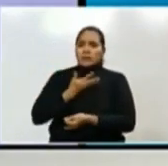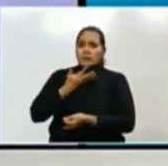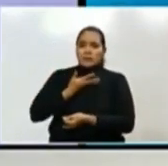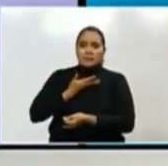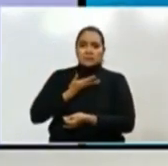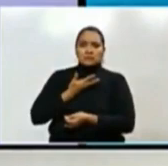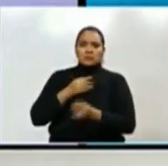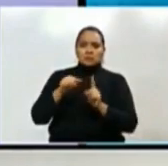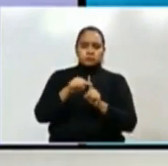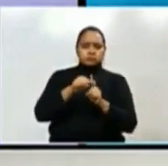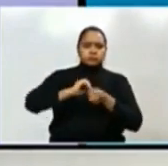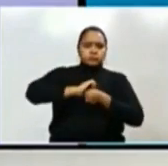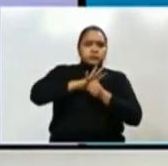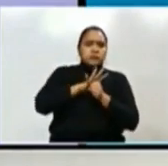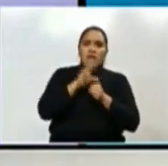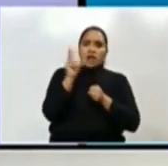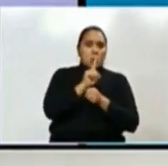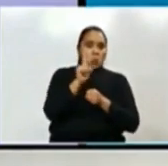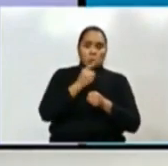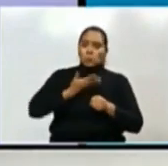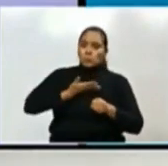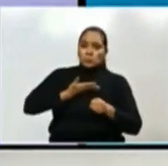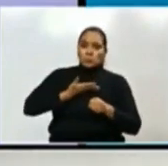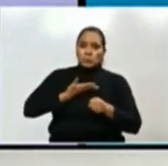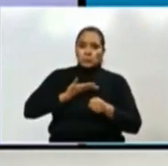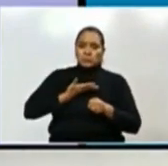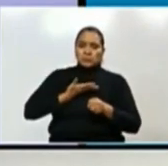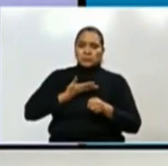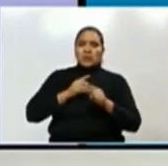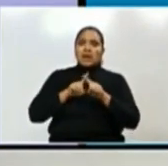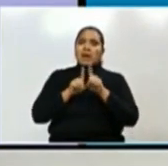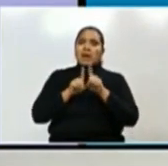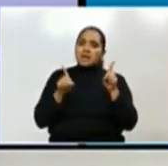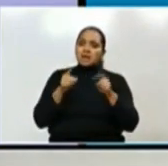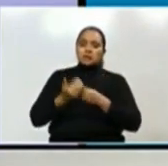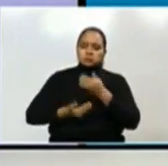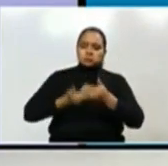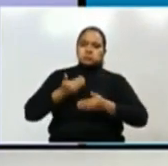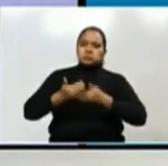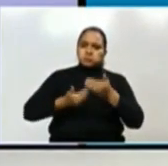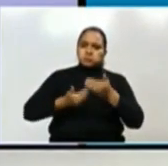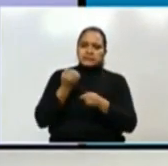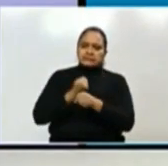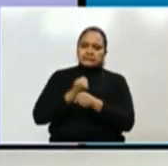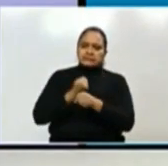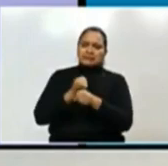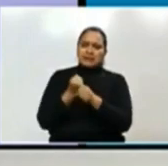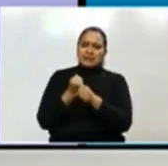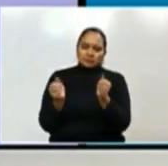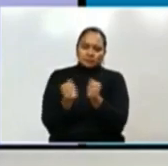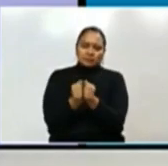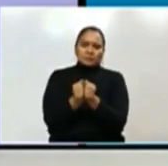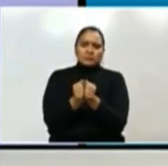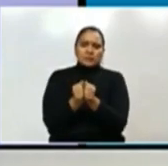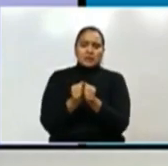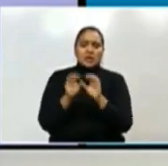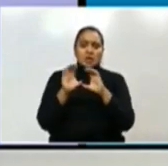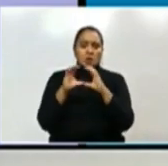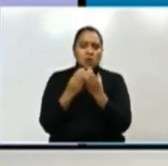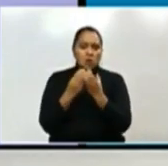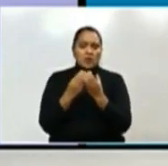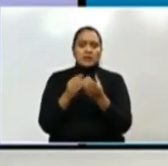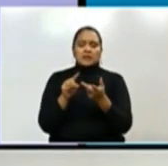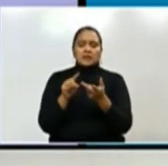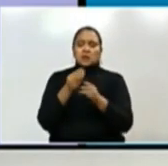ni sospechosos acá en el municipio, pero estamos trabajando fuerte de la mano con el CODEN, el